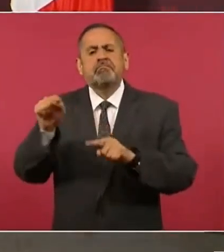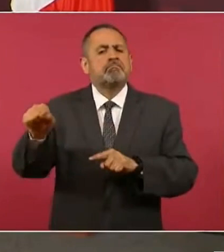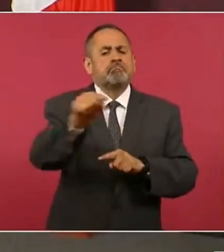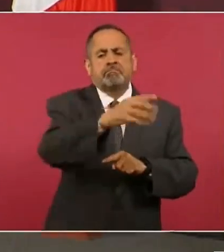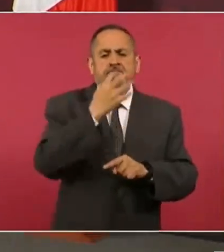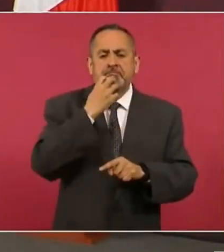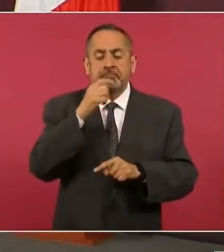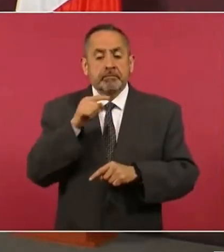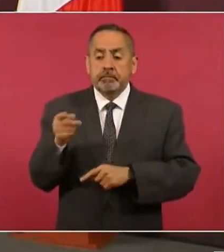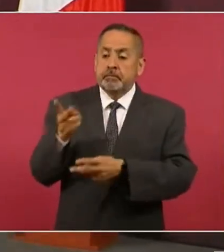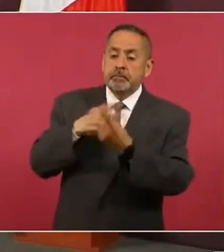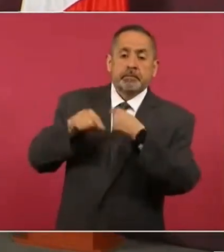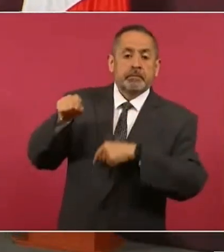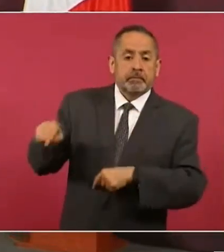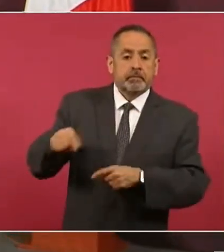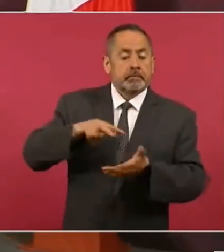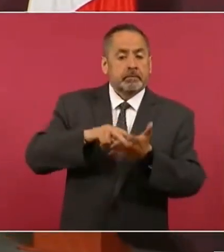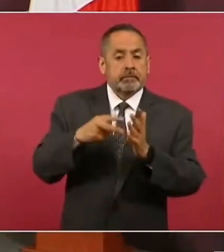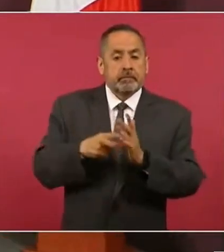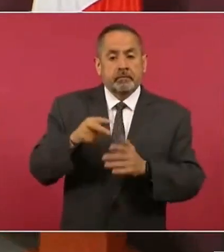estaba el ingeniero Cerur,